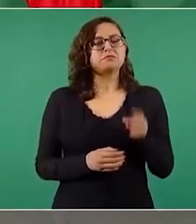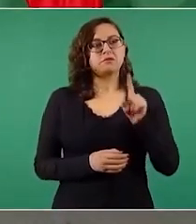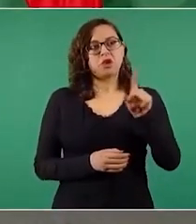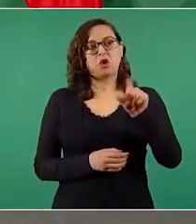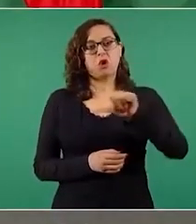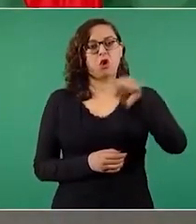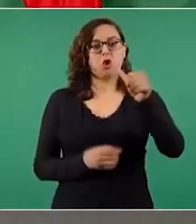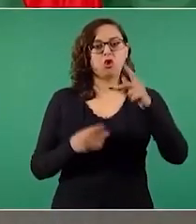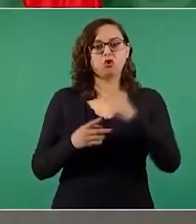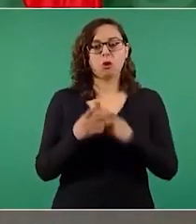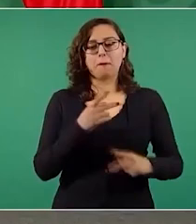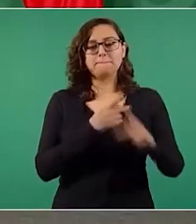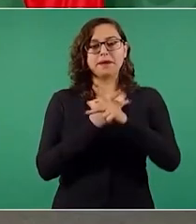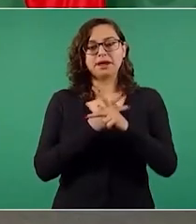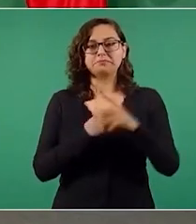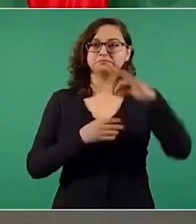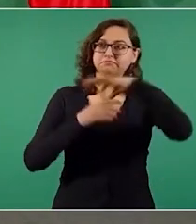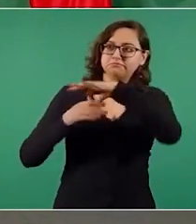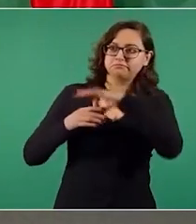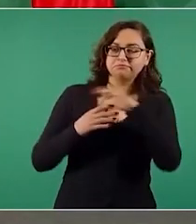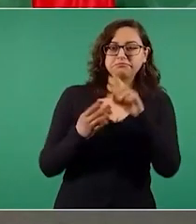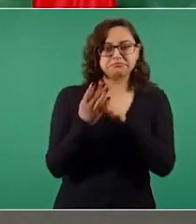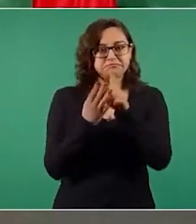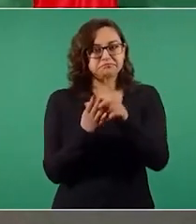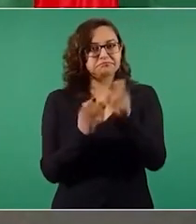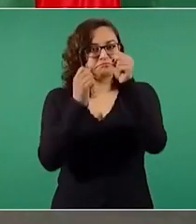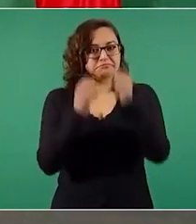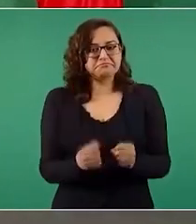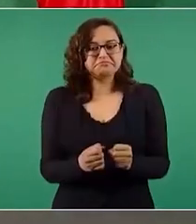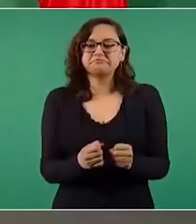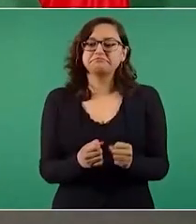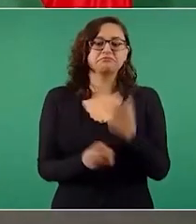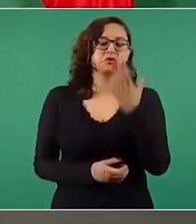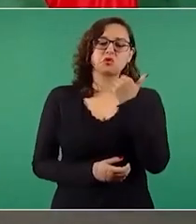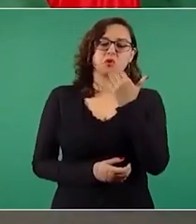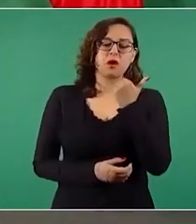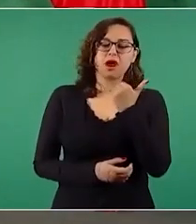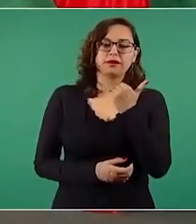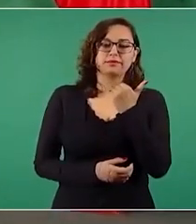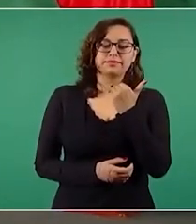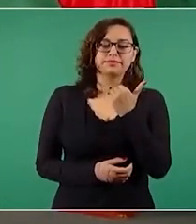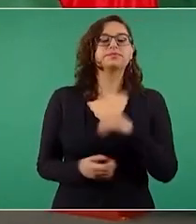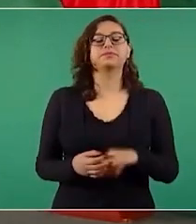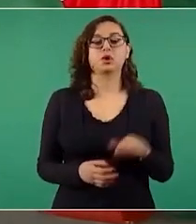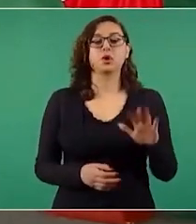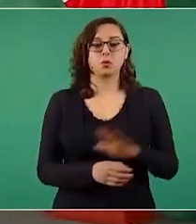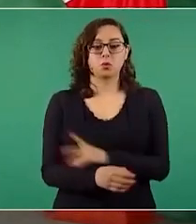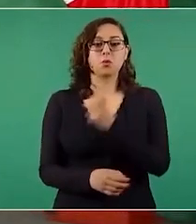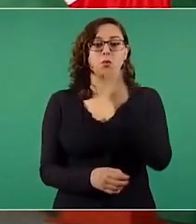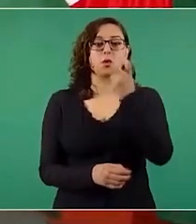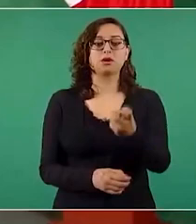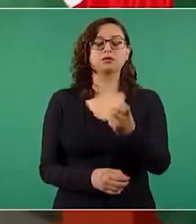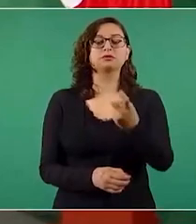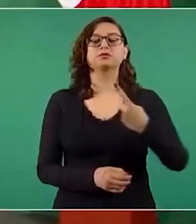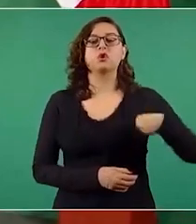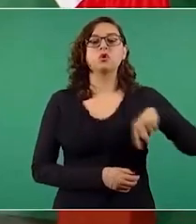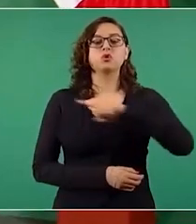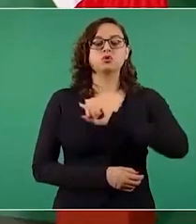extranjero el derecho a votar. Por eso vamos nosotros a